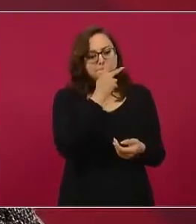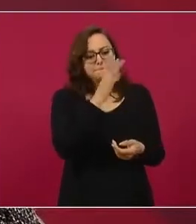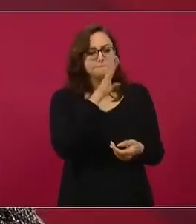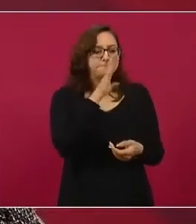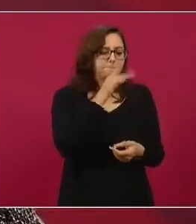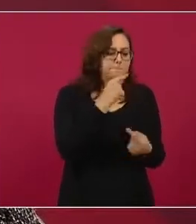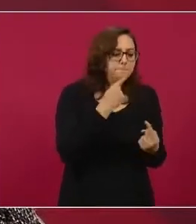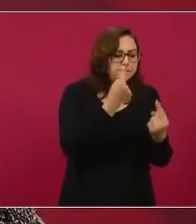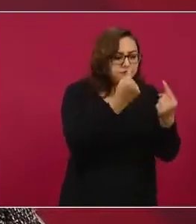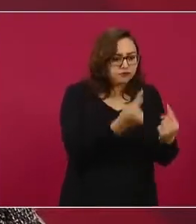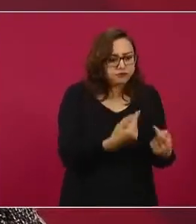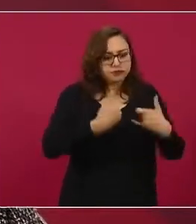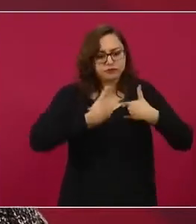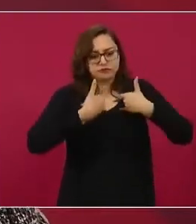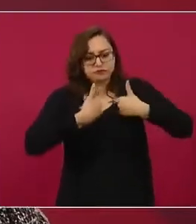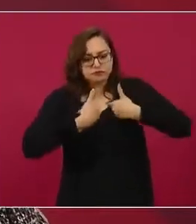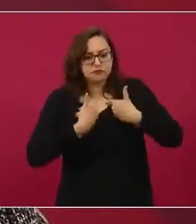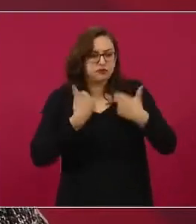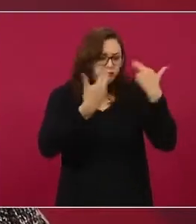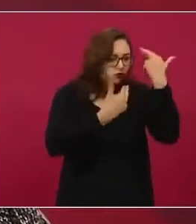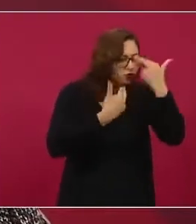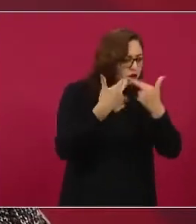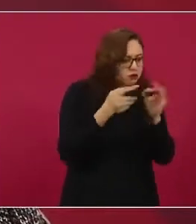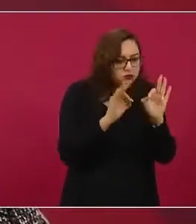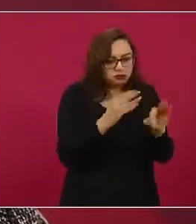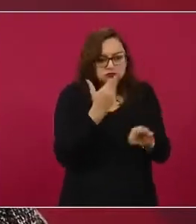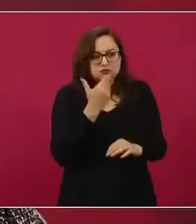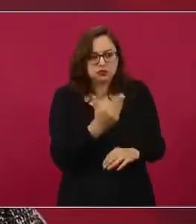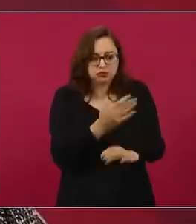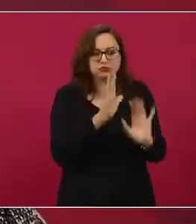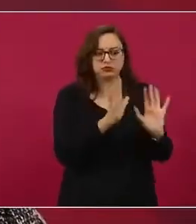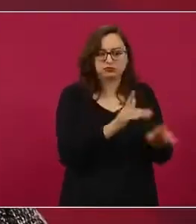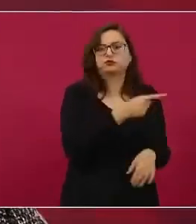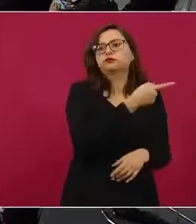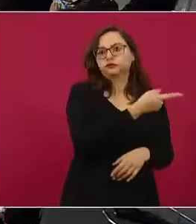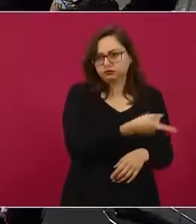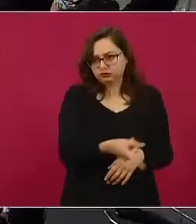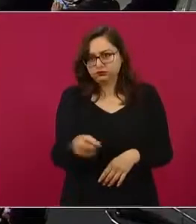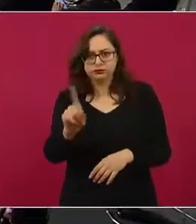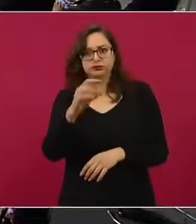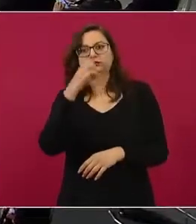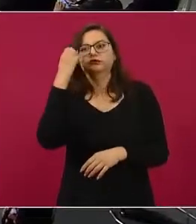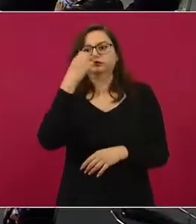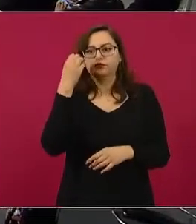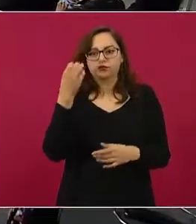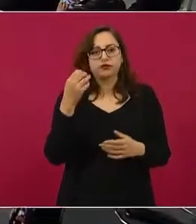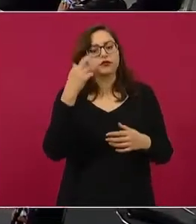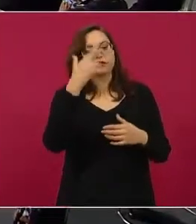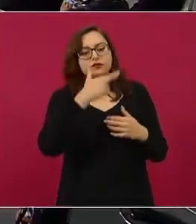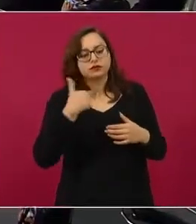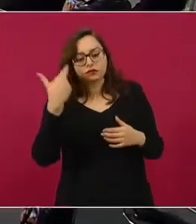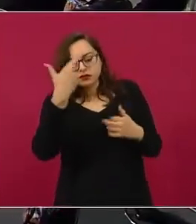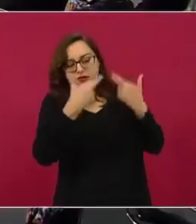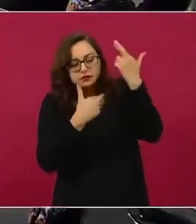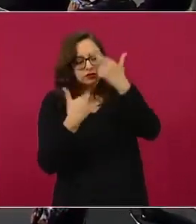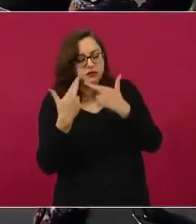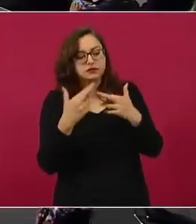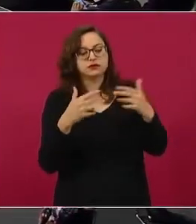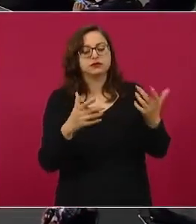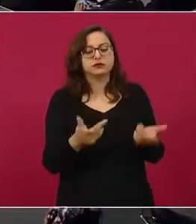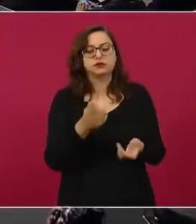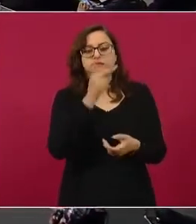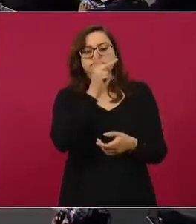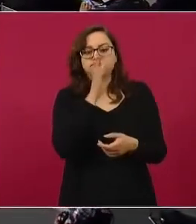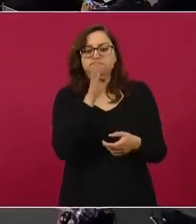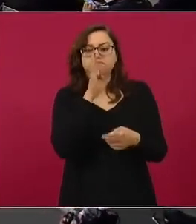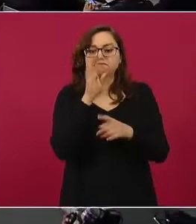pequeño o el joven ningún síntoma, que después en la escuela se hace protocolo de decidimiento en donde un grupo de padres de